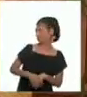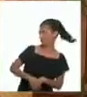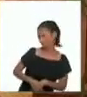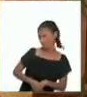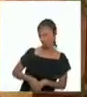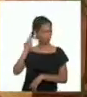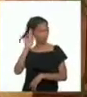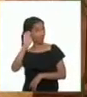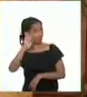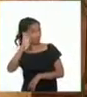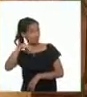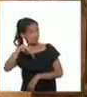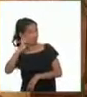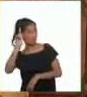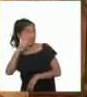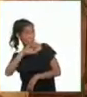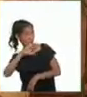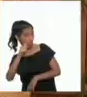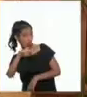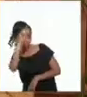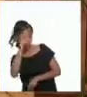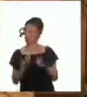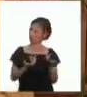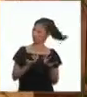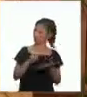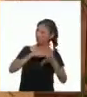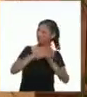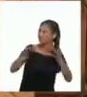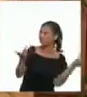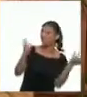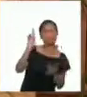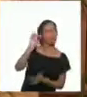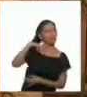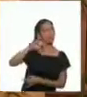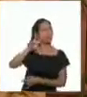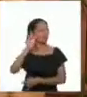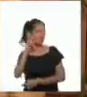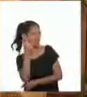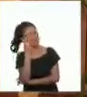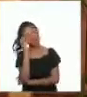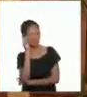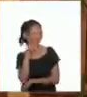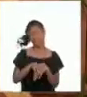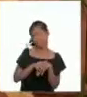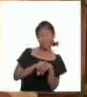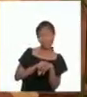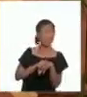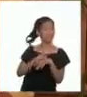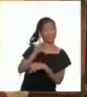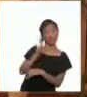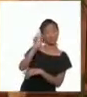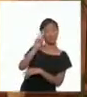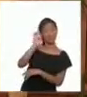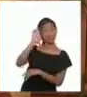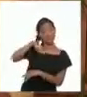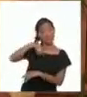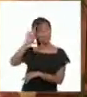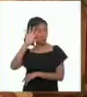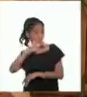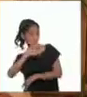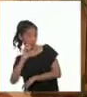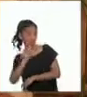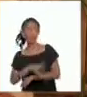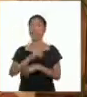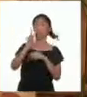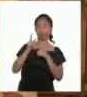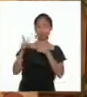¿La República del Perú? ¿Pero qué significa república? Una república es una forma de gobierno